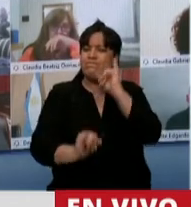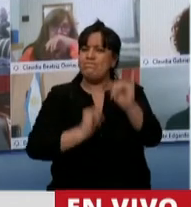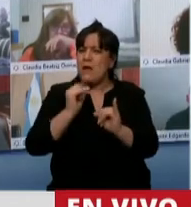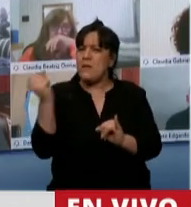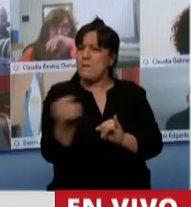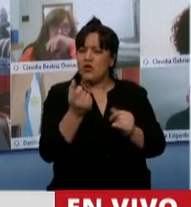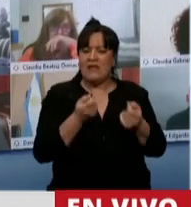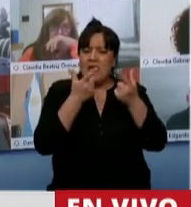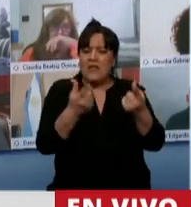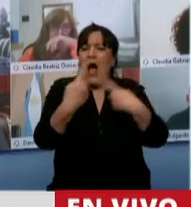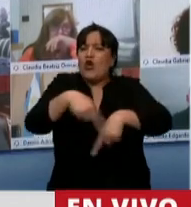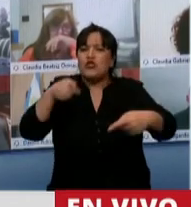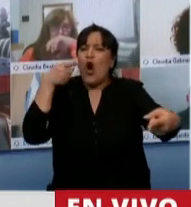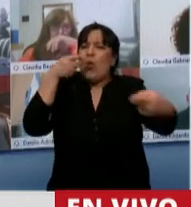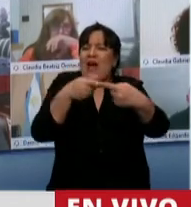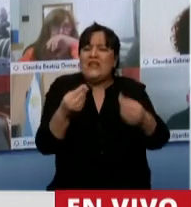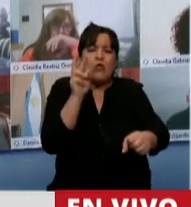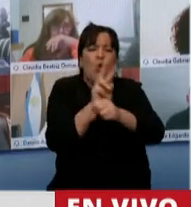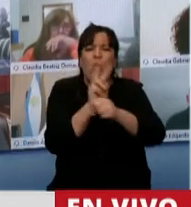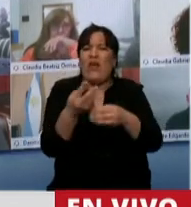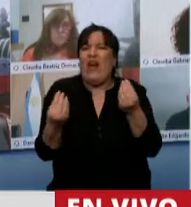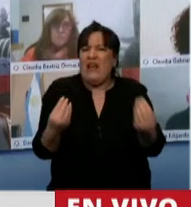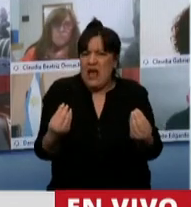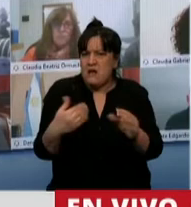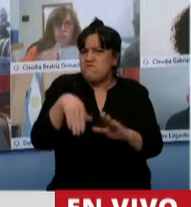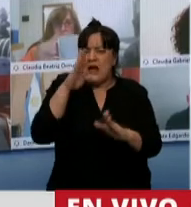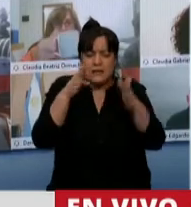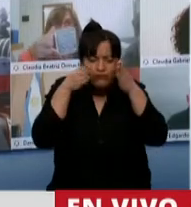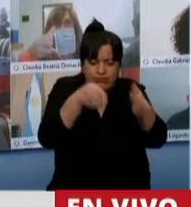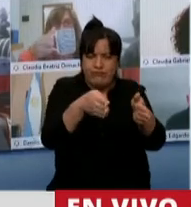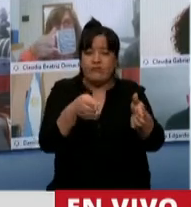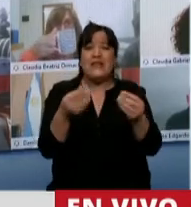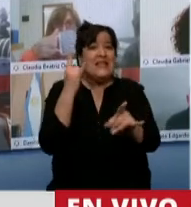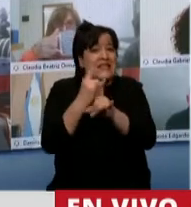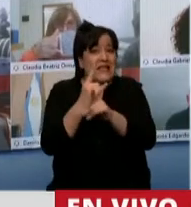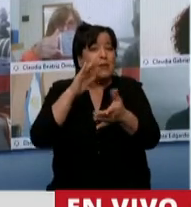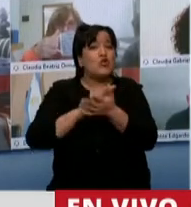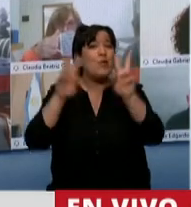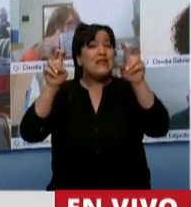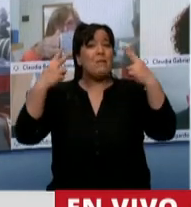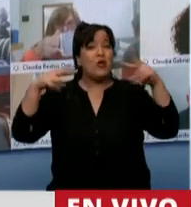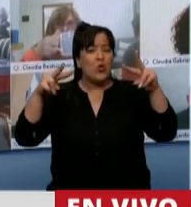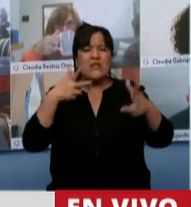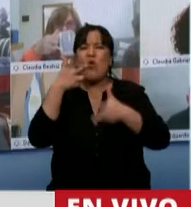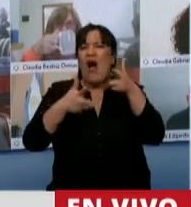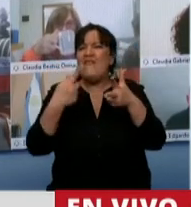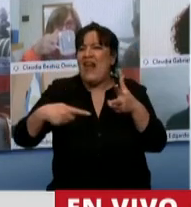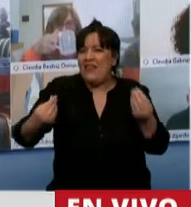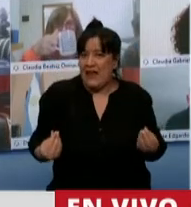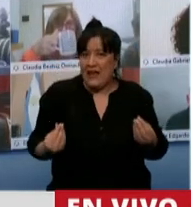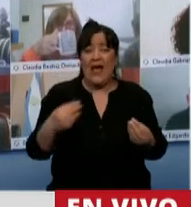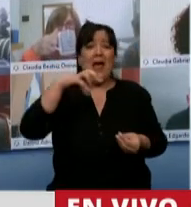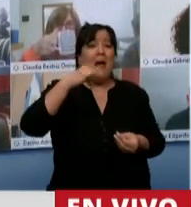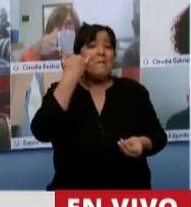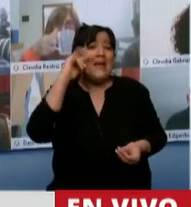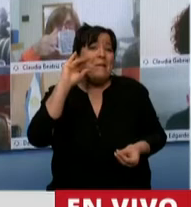herramientas o cuál es el objeto que queremos proteger principalmente, que siempre que hablamos de turismo estamos hablando muchas veces de pymes